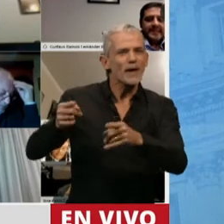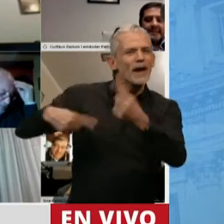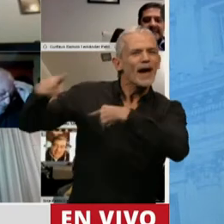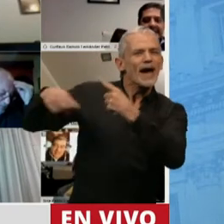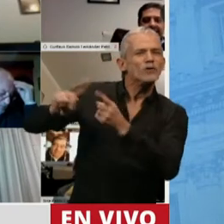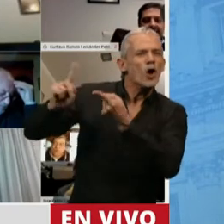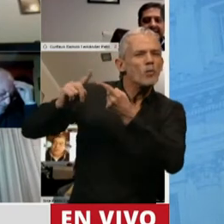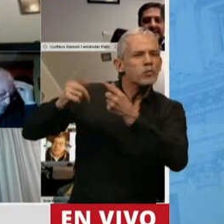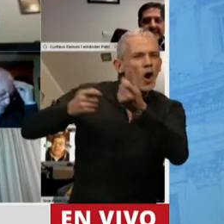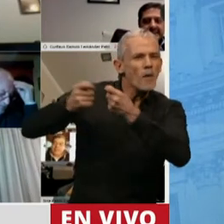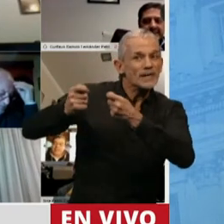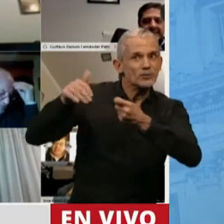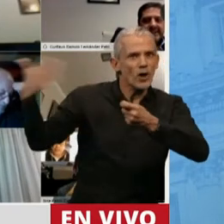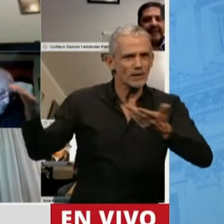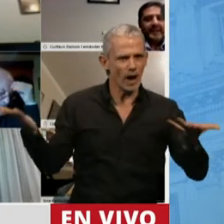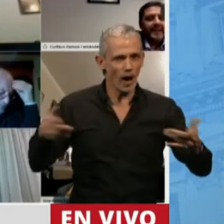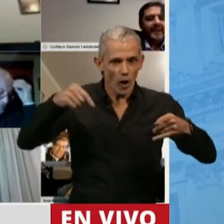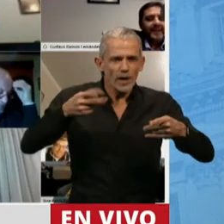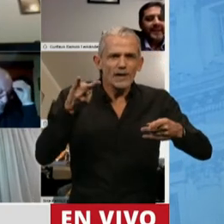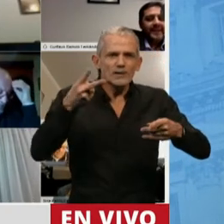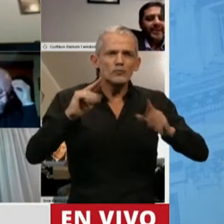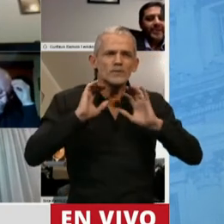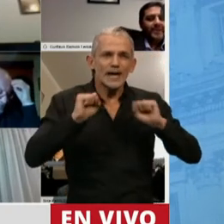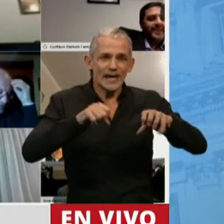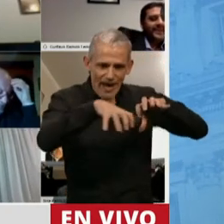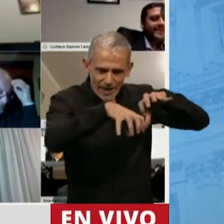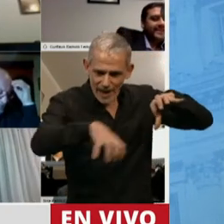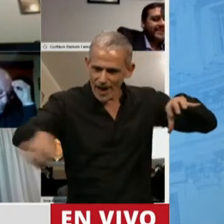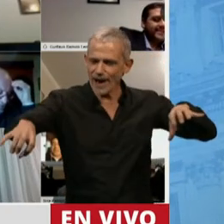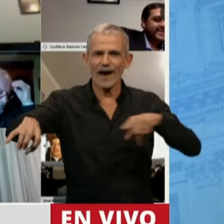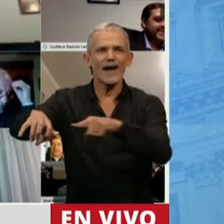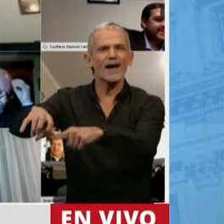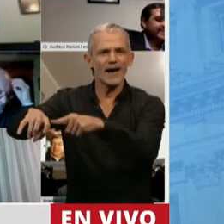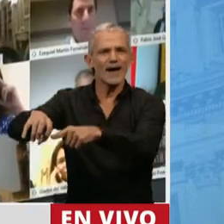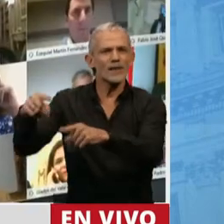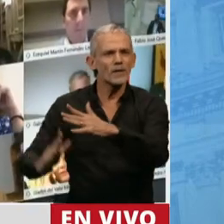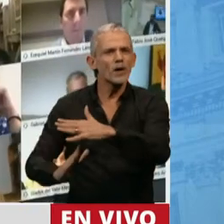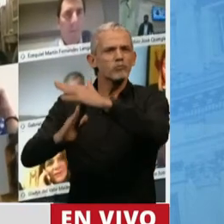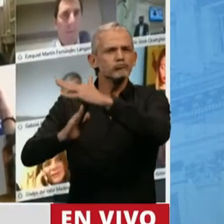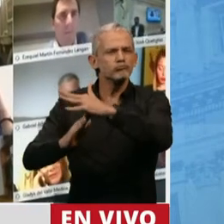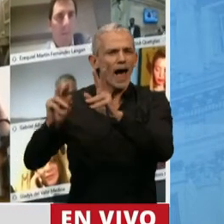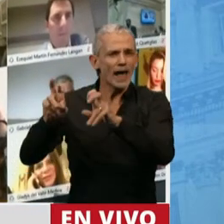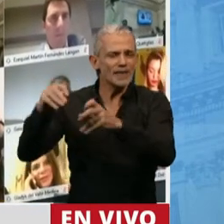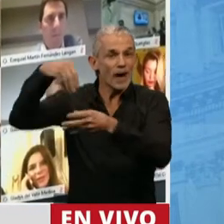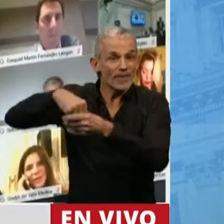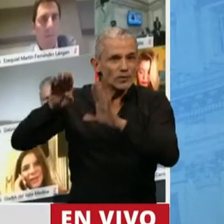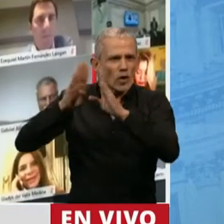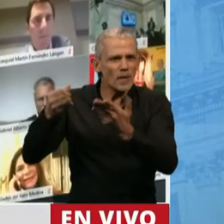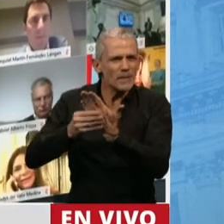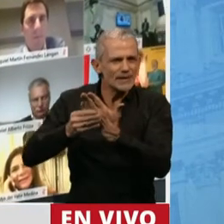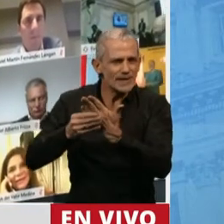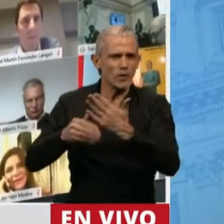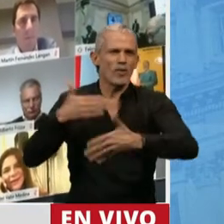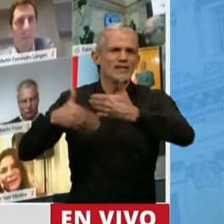y hoy tiene rol de subsecretaría el área específica que lidera este tema dentro del Ministerio de Desarrollo